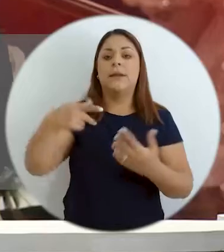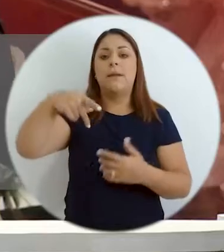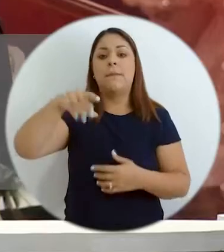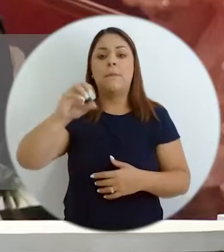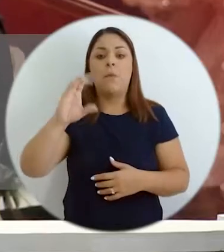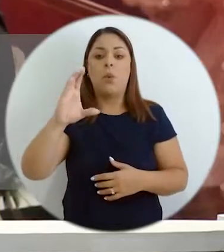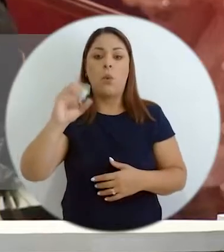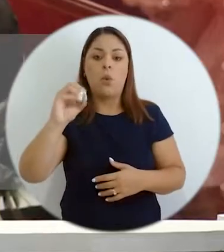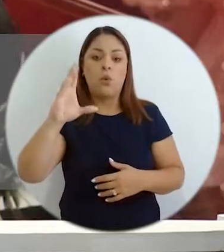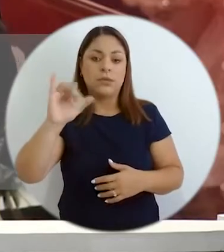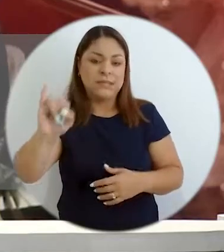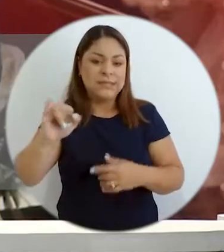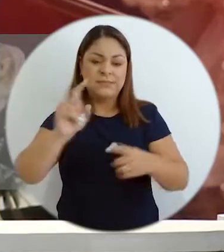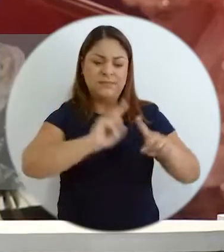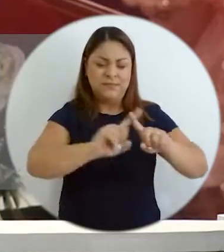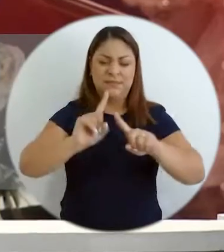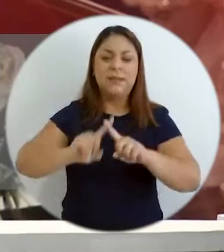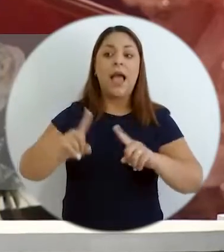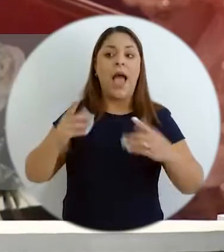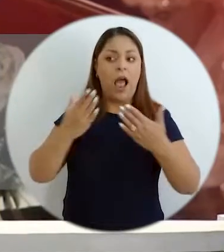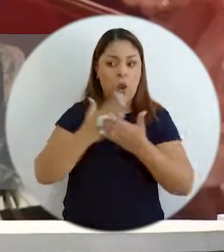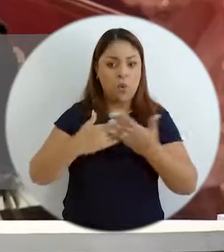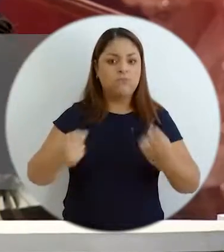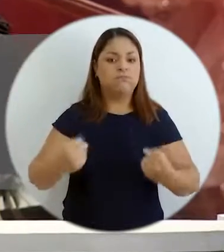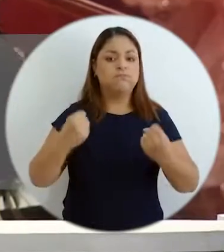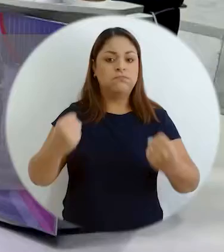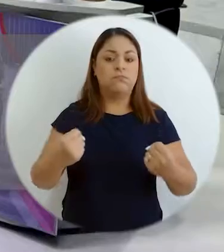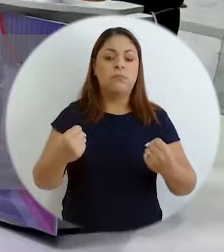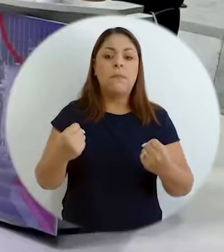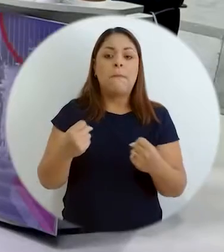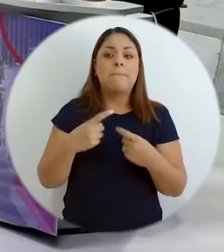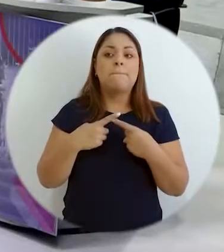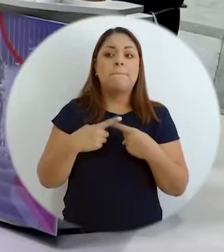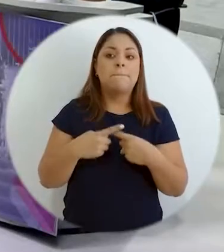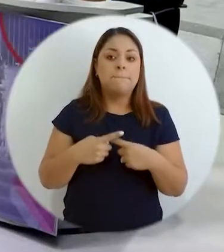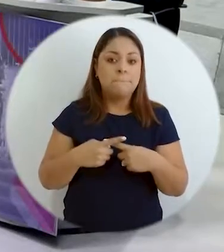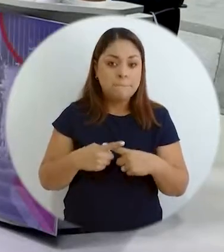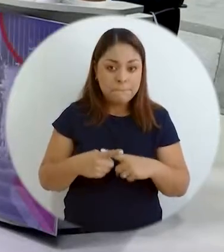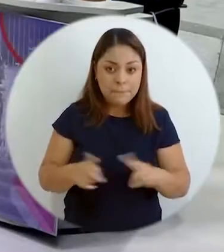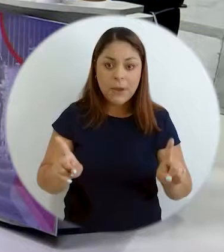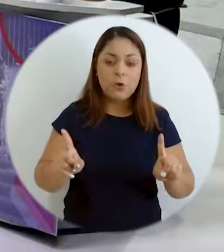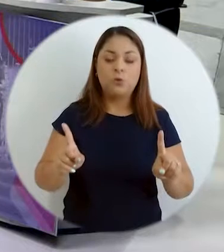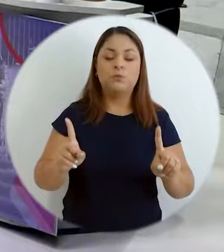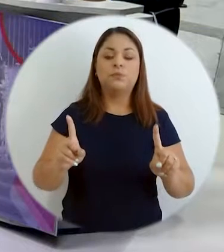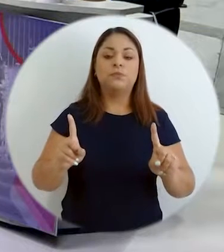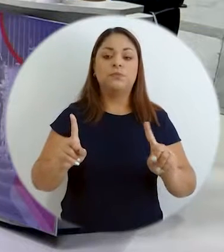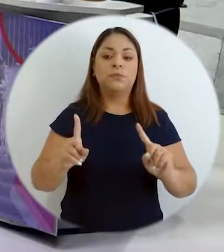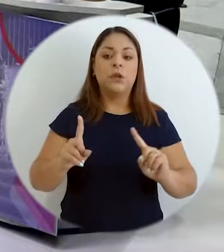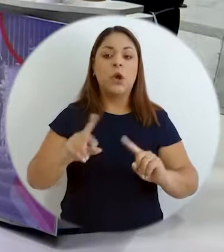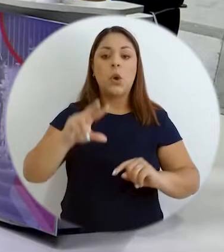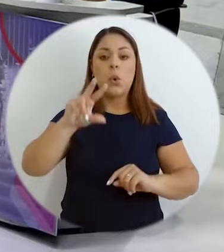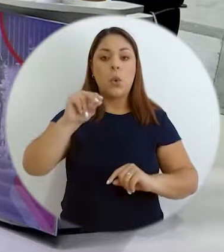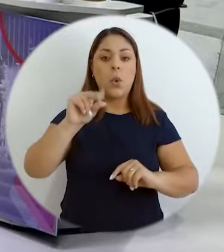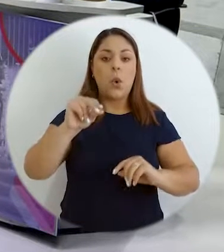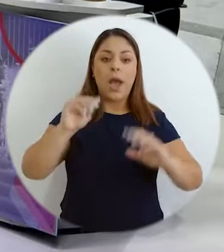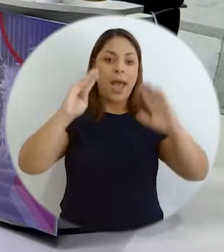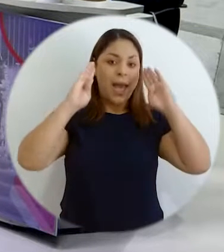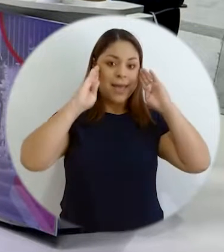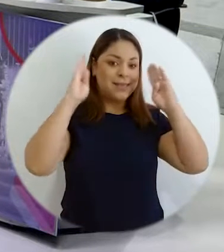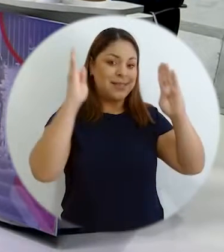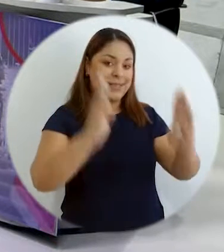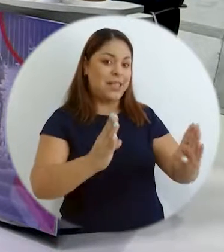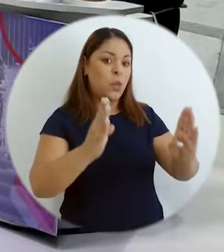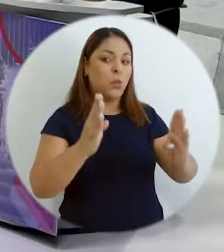Atlántica. Y se está reproduciendo ese modelo que tampoco ha llegado a ser satisfecho, inclusive, o atendido